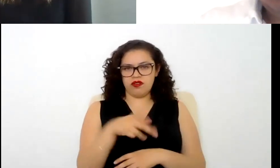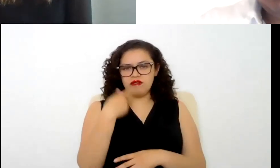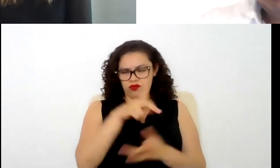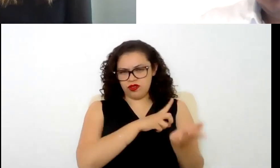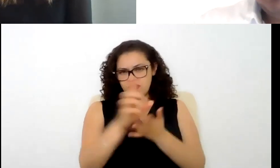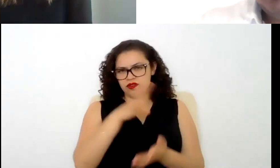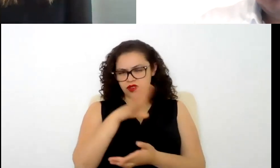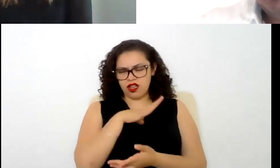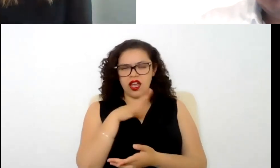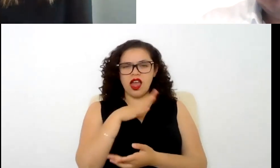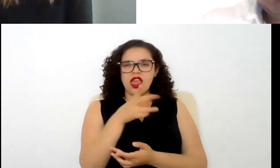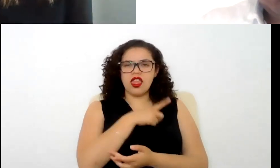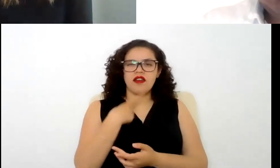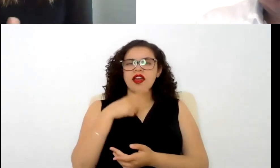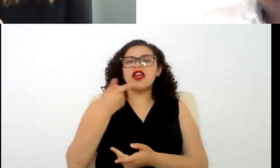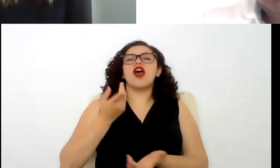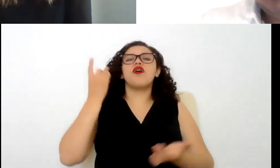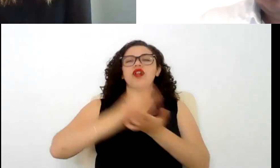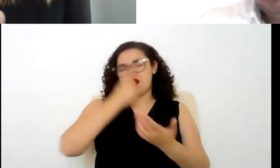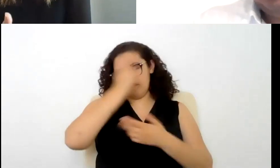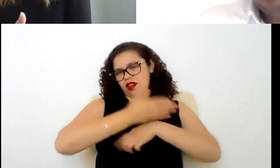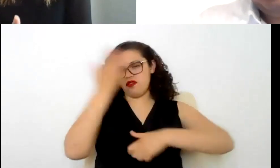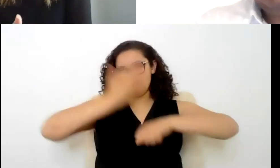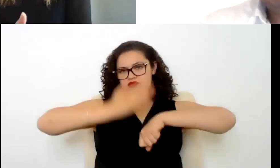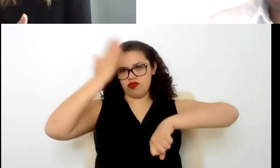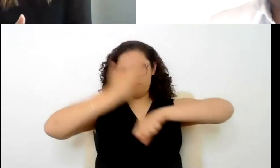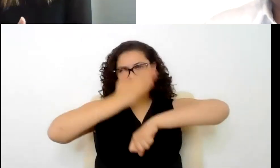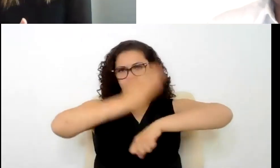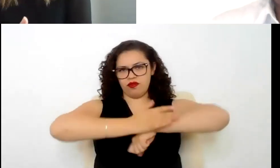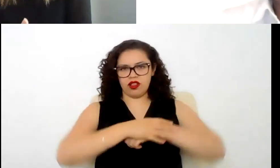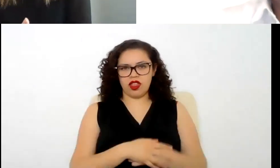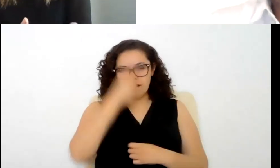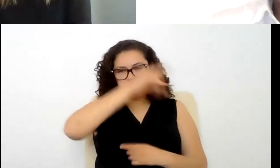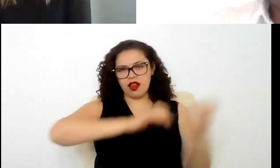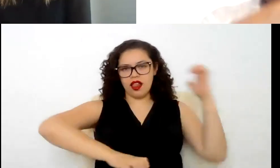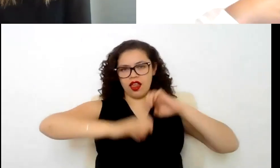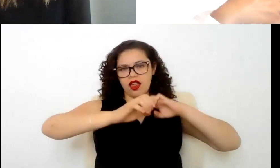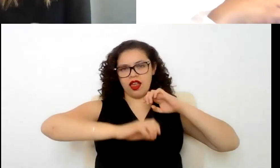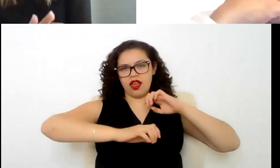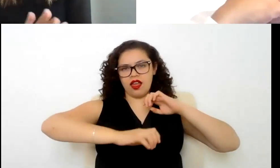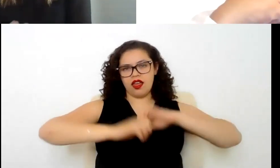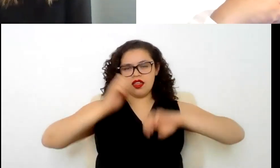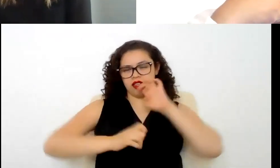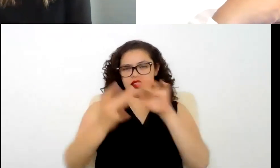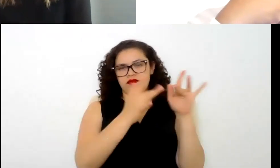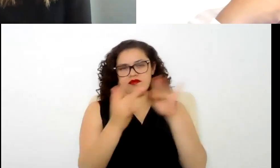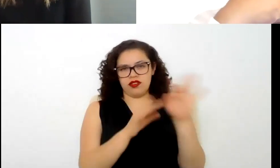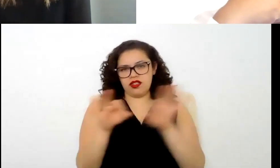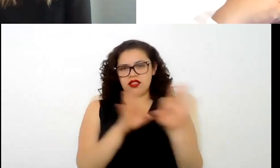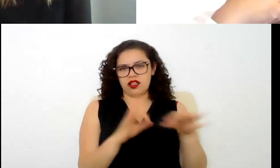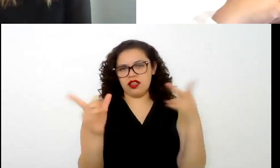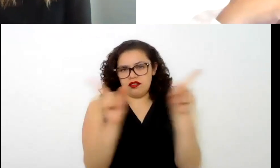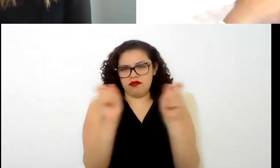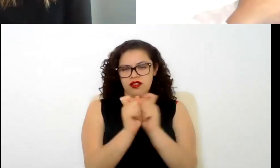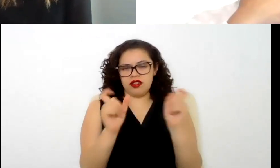tiene que atender a las sanciones incluidas en la misma ley de dar por terminar esta relación laboral que básicamente se resume